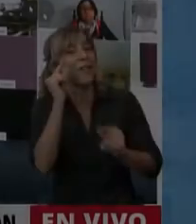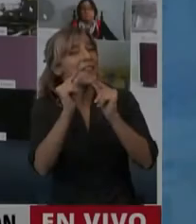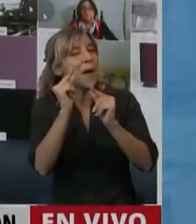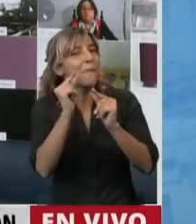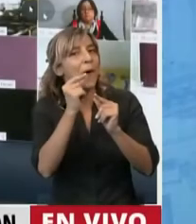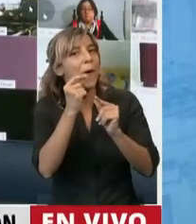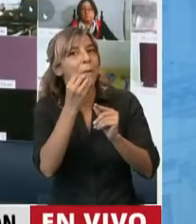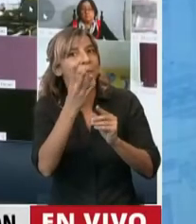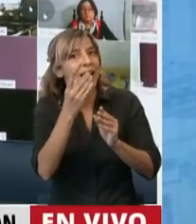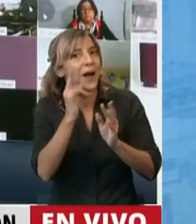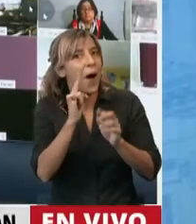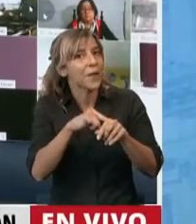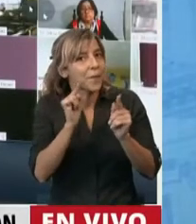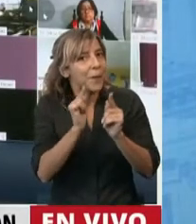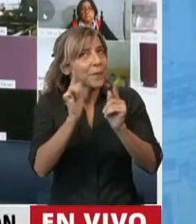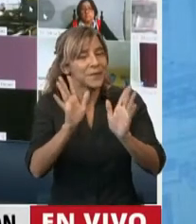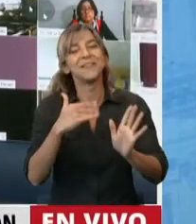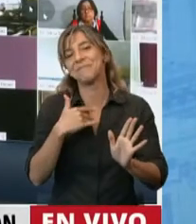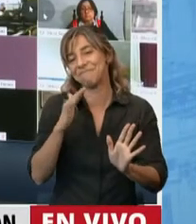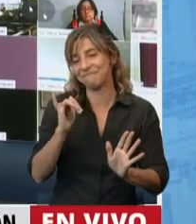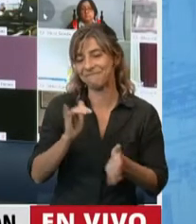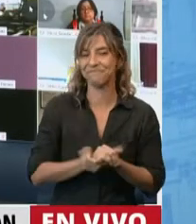Tiene la palabra la diputada Mara Brauer.